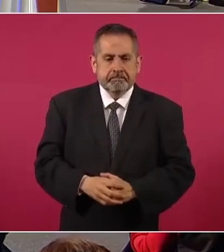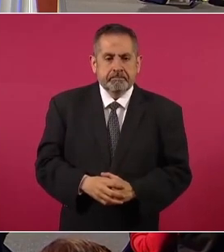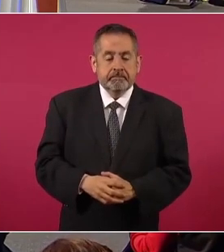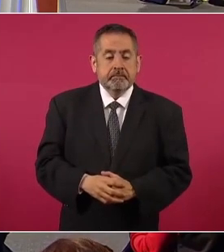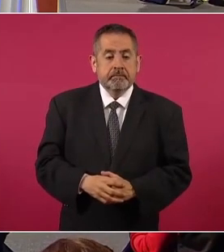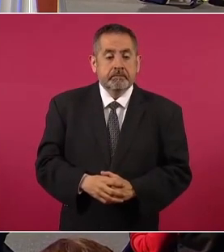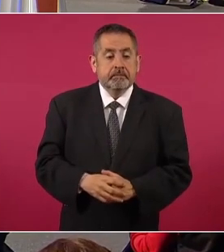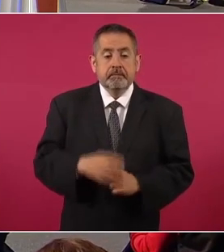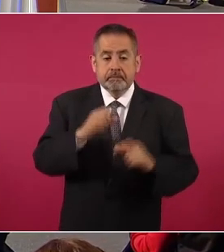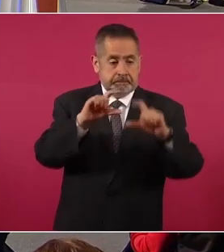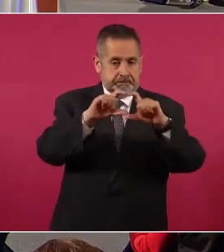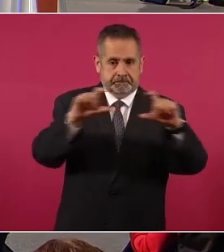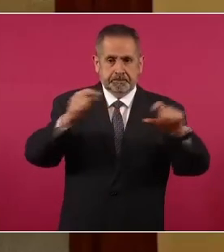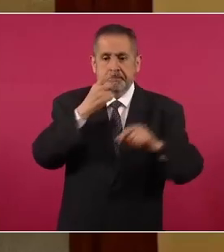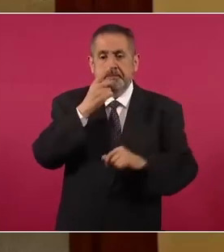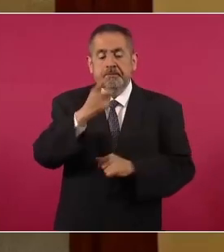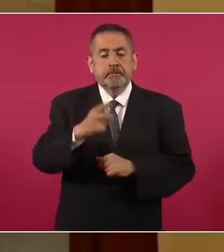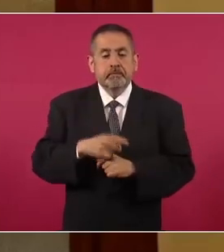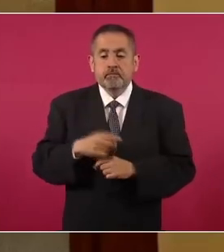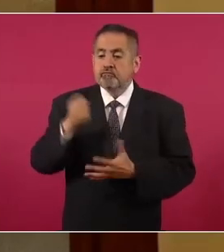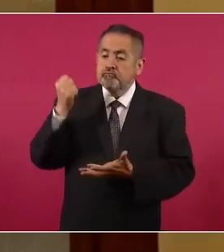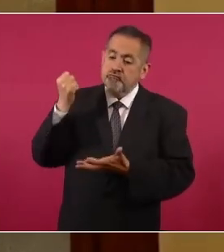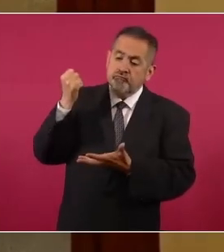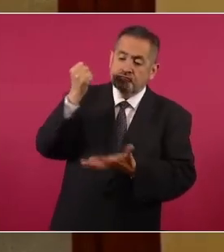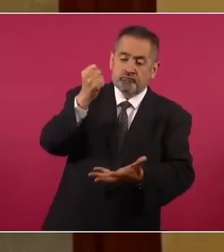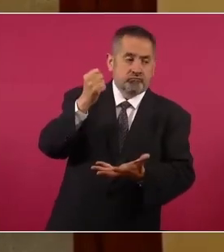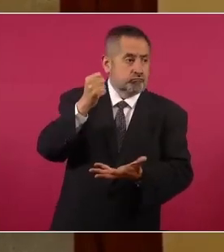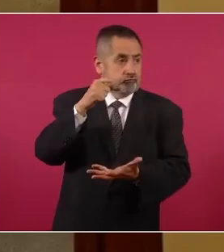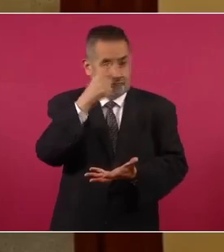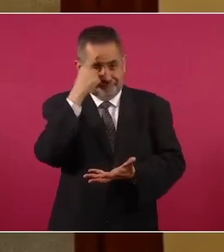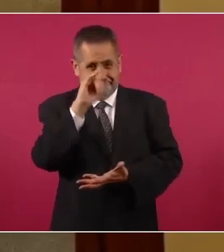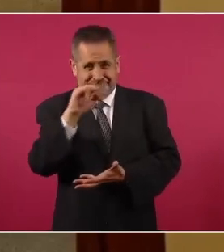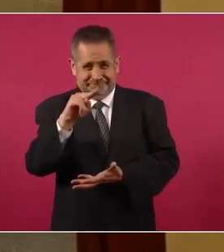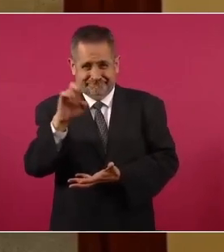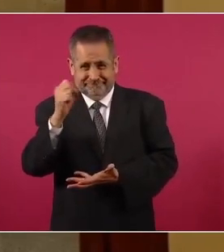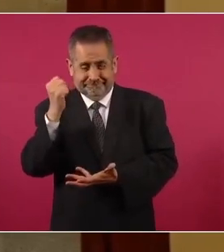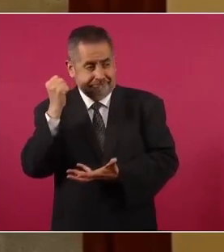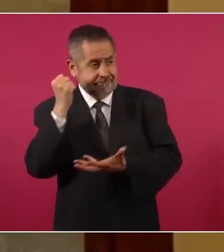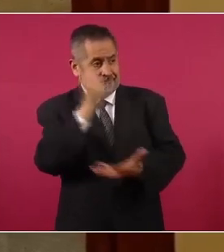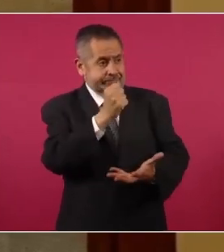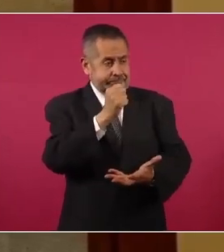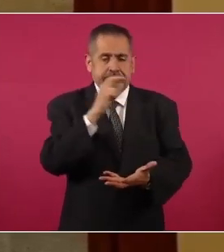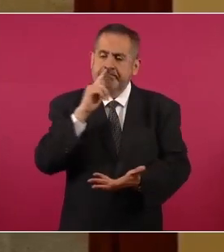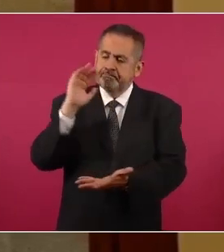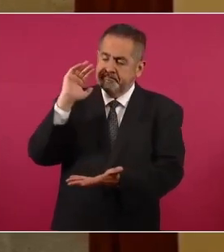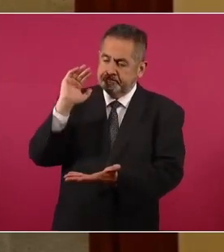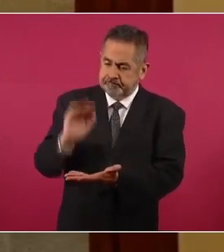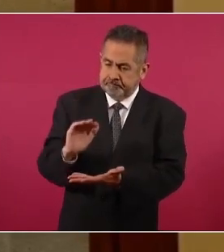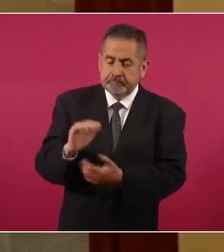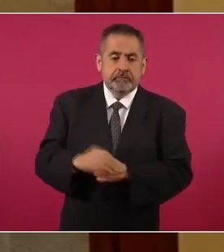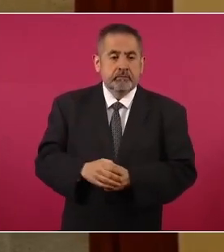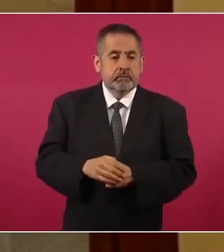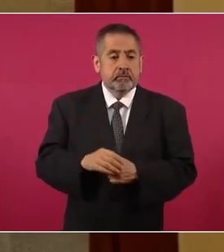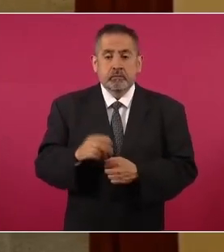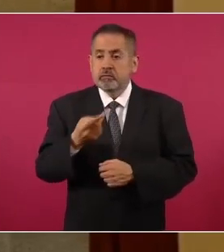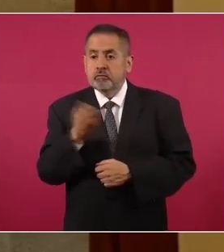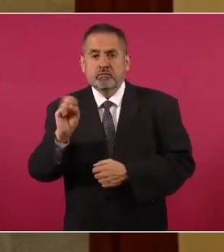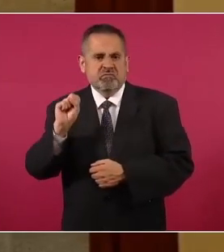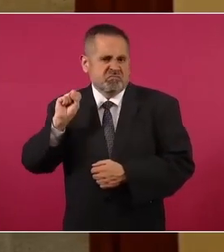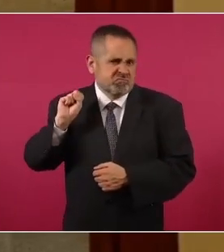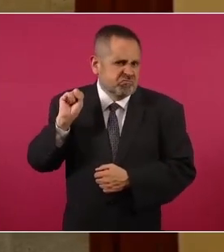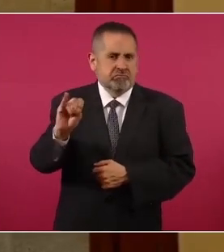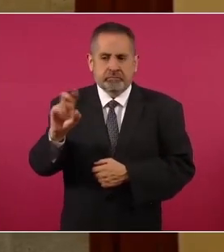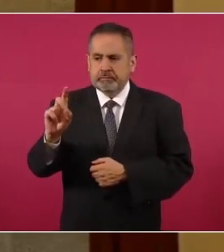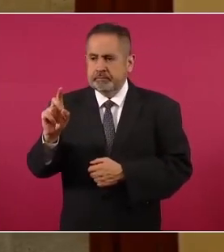Reducir los recursos que se le otorguen al INI. Muy a favor, 33. A